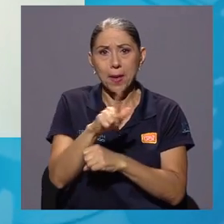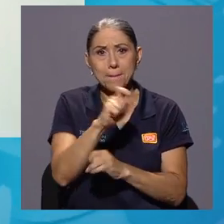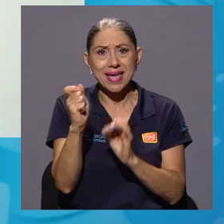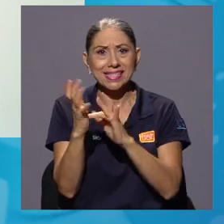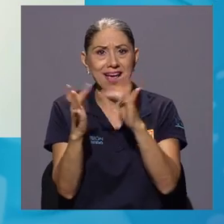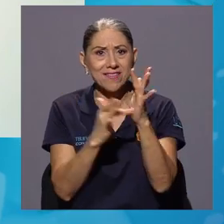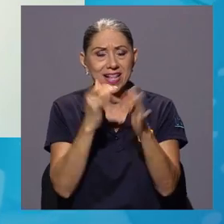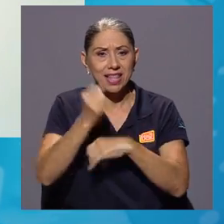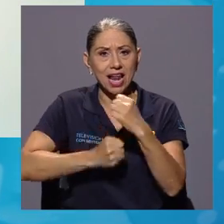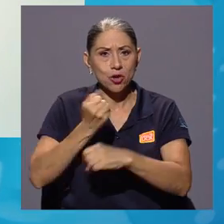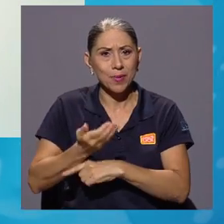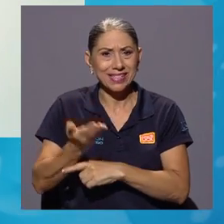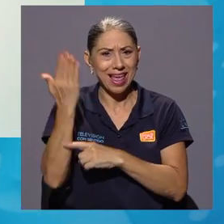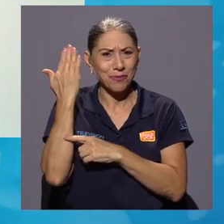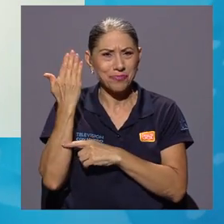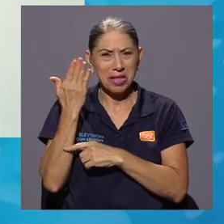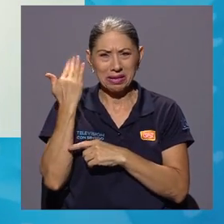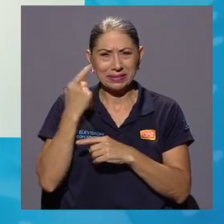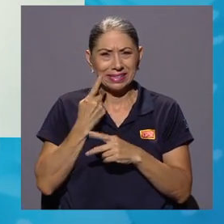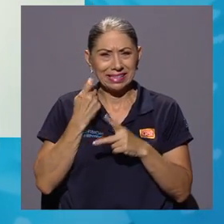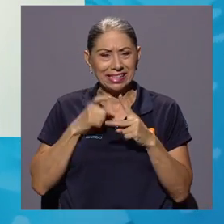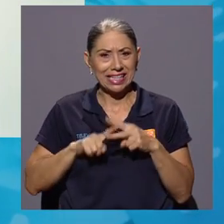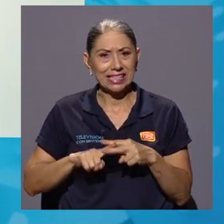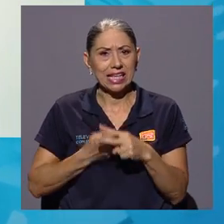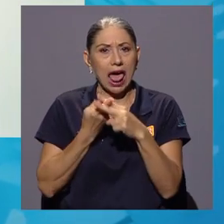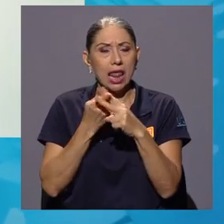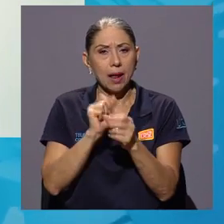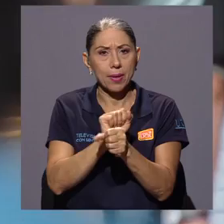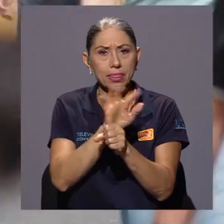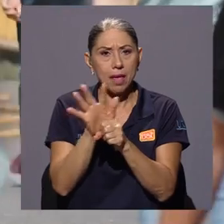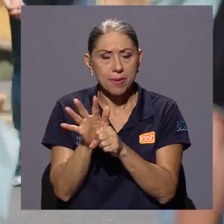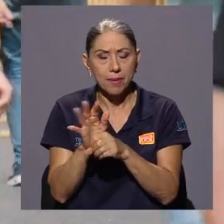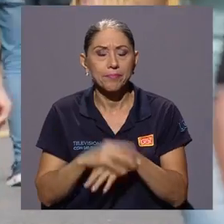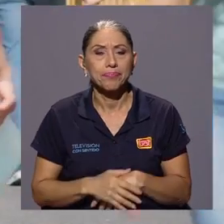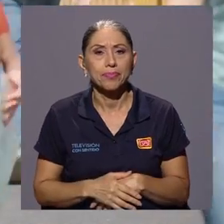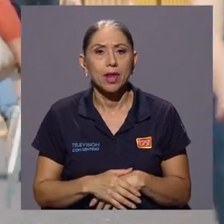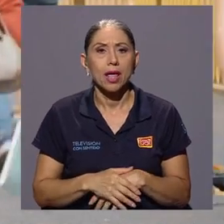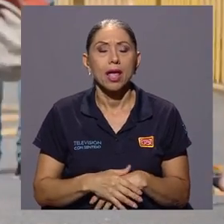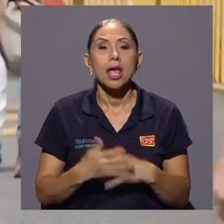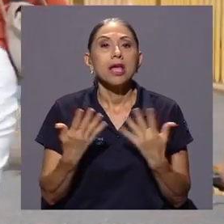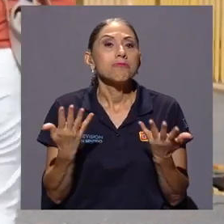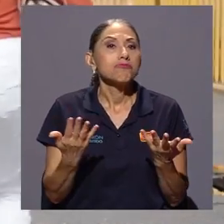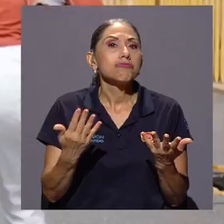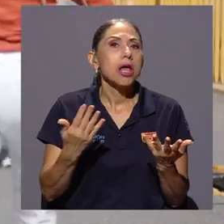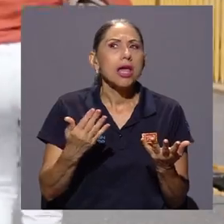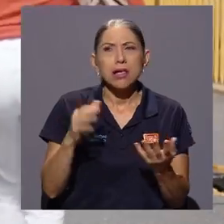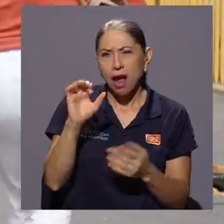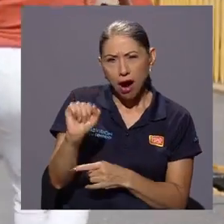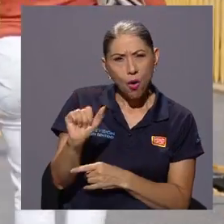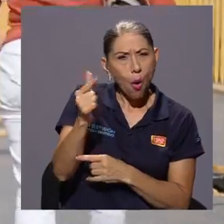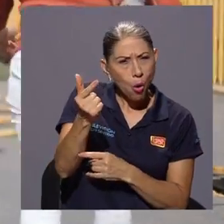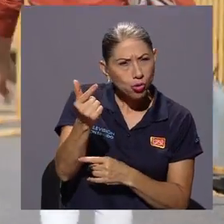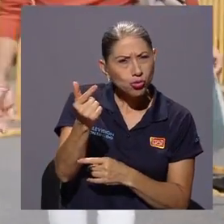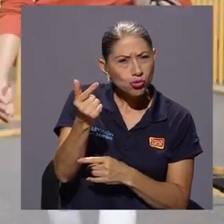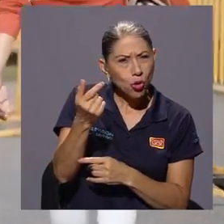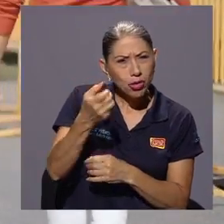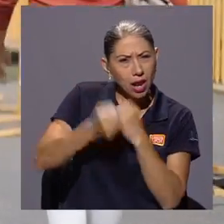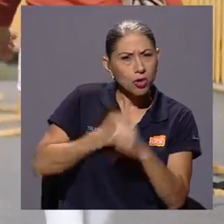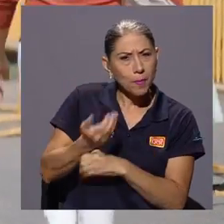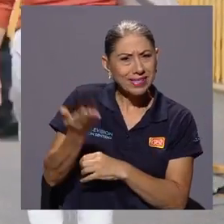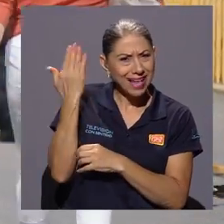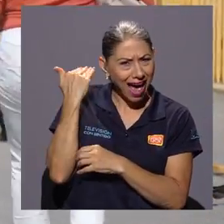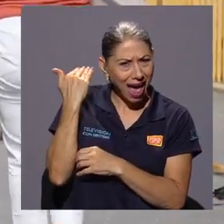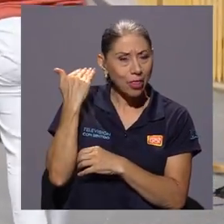2020, a pocas semanas de iniciada la pandemia. En otras oportunidades, cuando medimos en agosto del